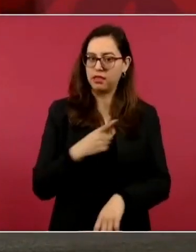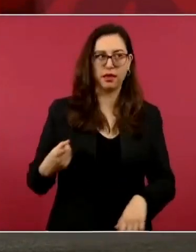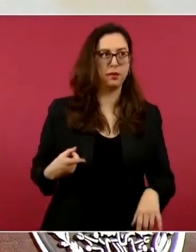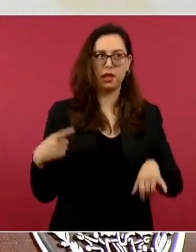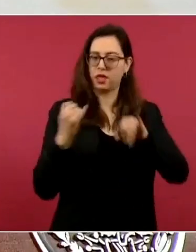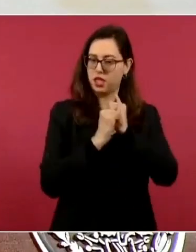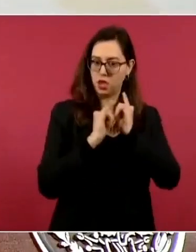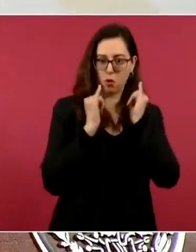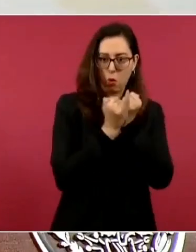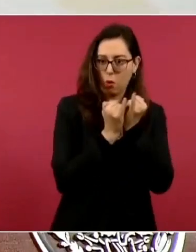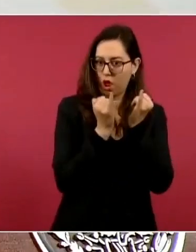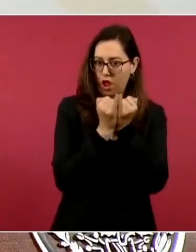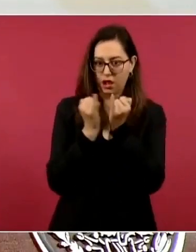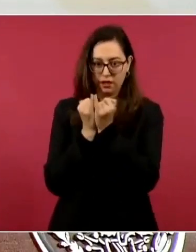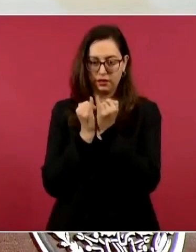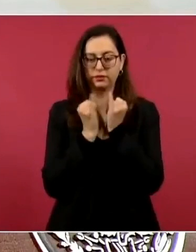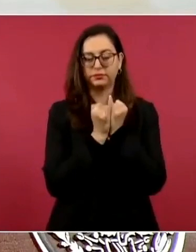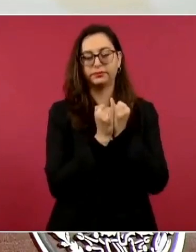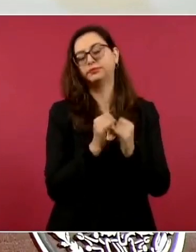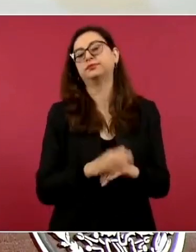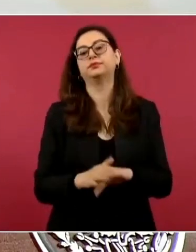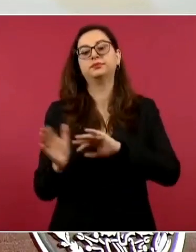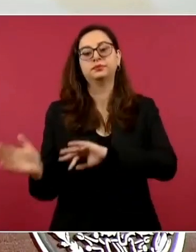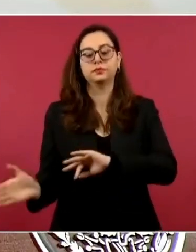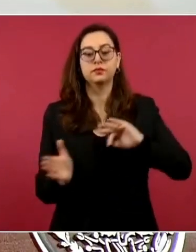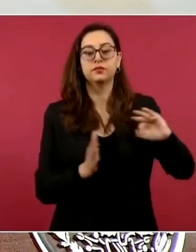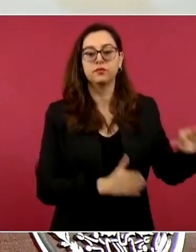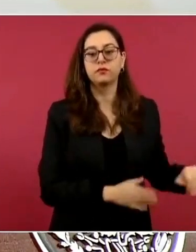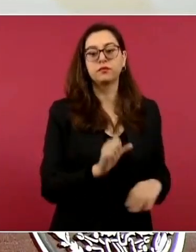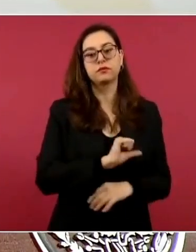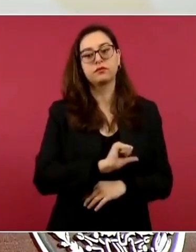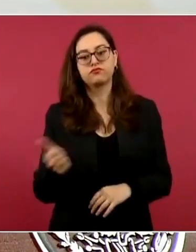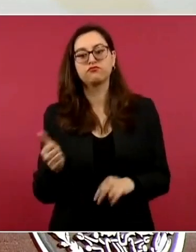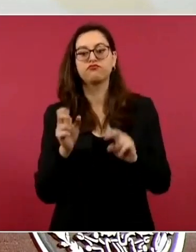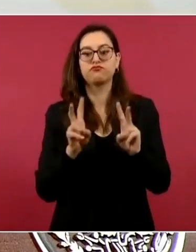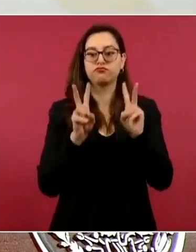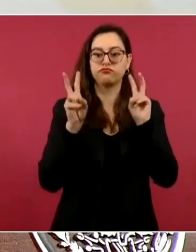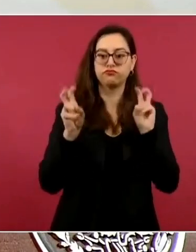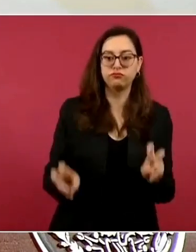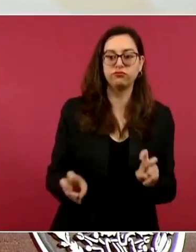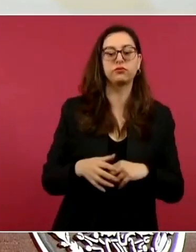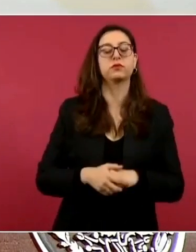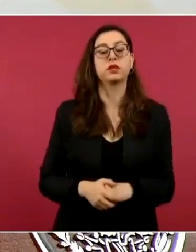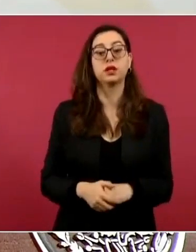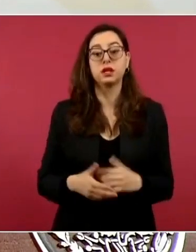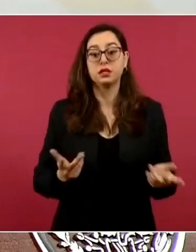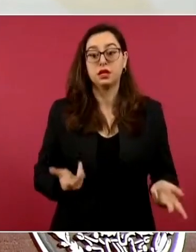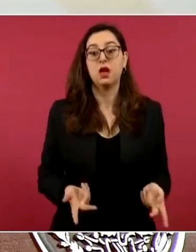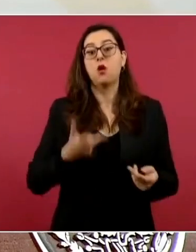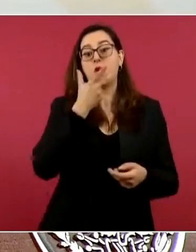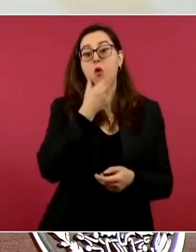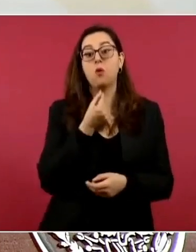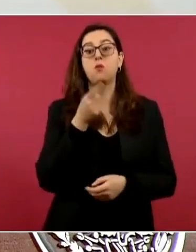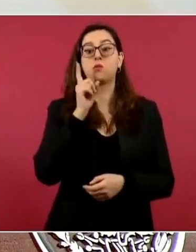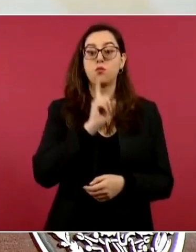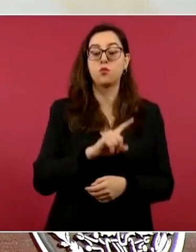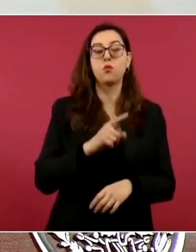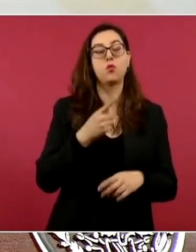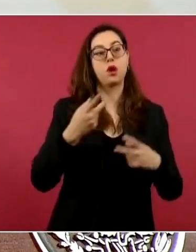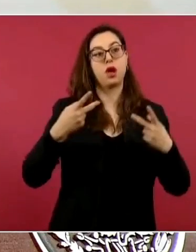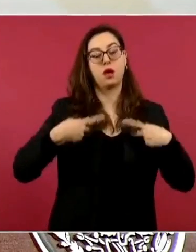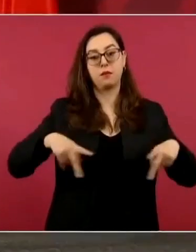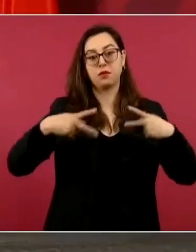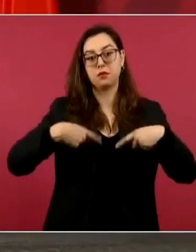último, comentarles precisamente a las paisanas y paisanos que con mucho esfuerzo envían su dinero y con muchísimo